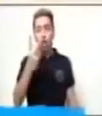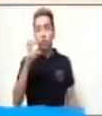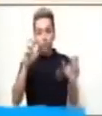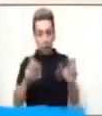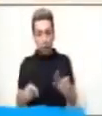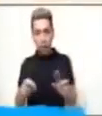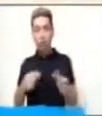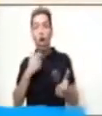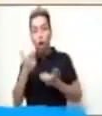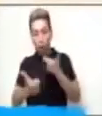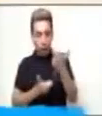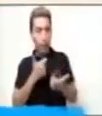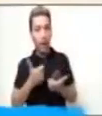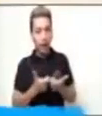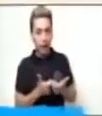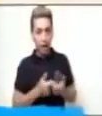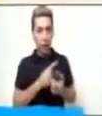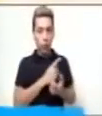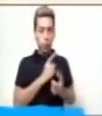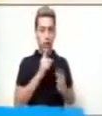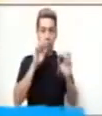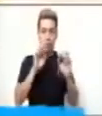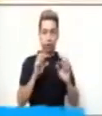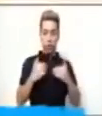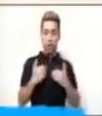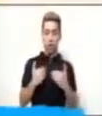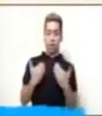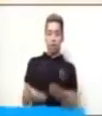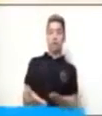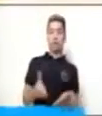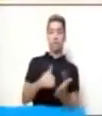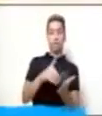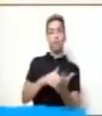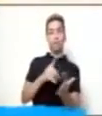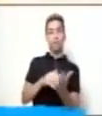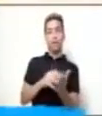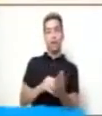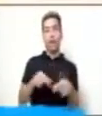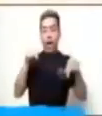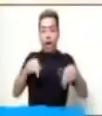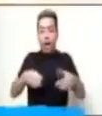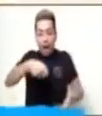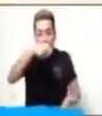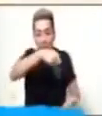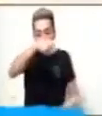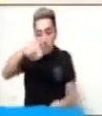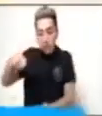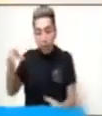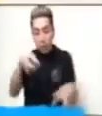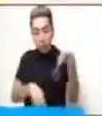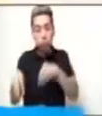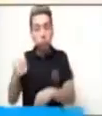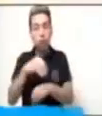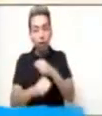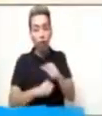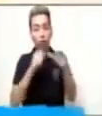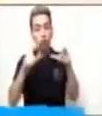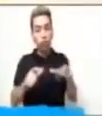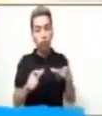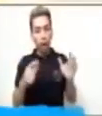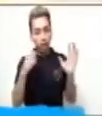de sus canastas aparecen algunas frutas. Observa